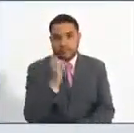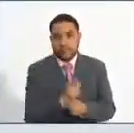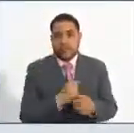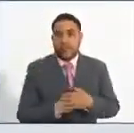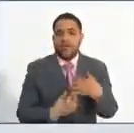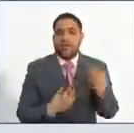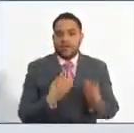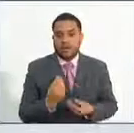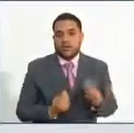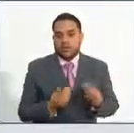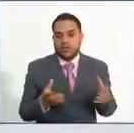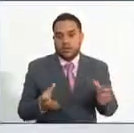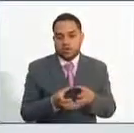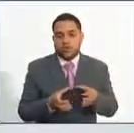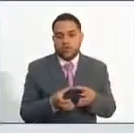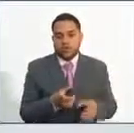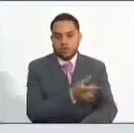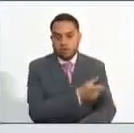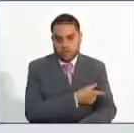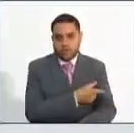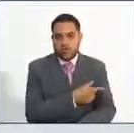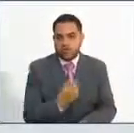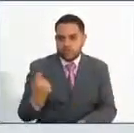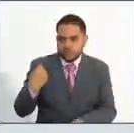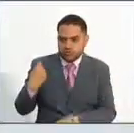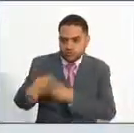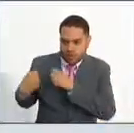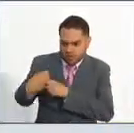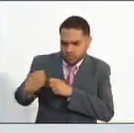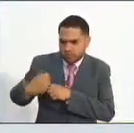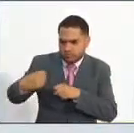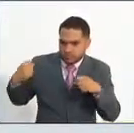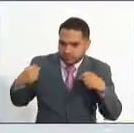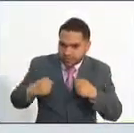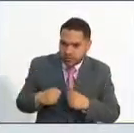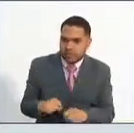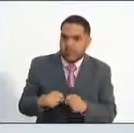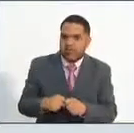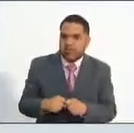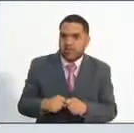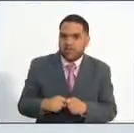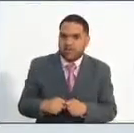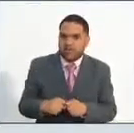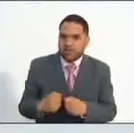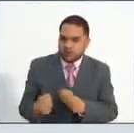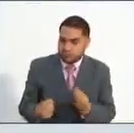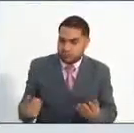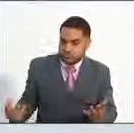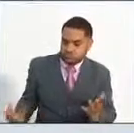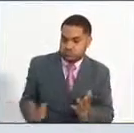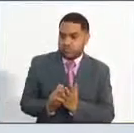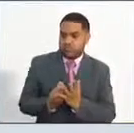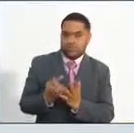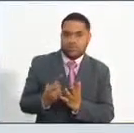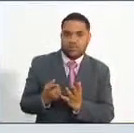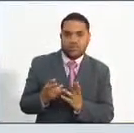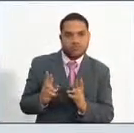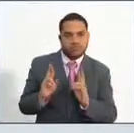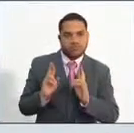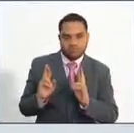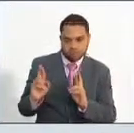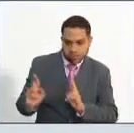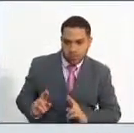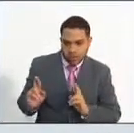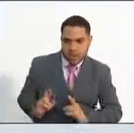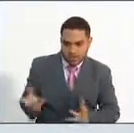comenzar por mencionar que la Comisión en el último año ha hecho un esfuerzo muy, muy importante y se ha arrojado resultados grandes en lo que tiene que ver con la